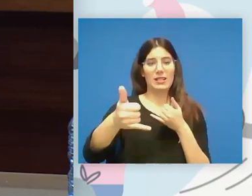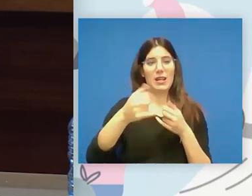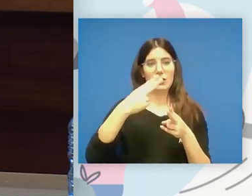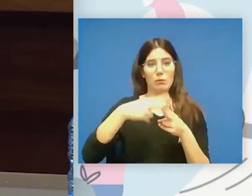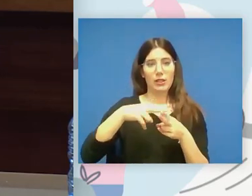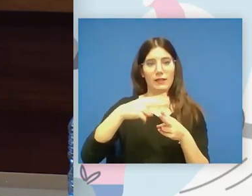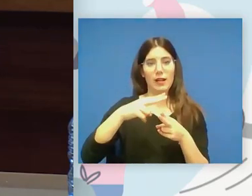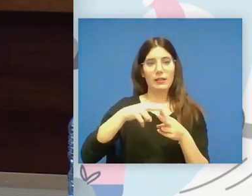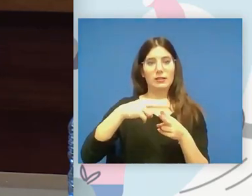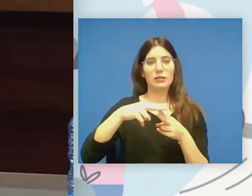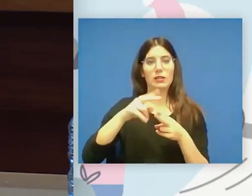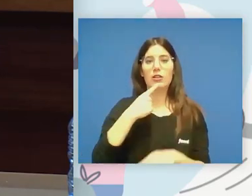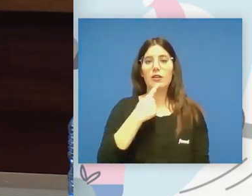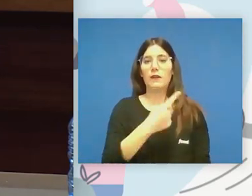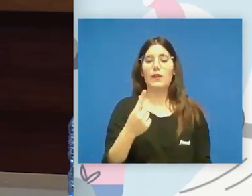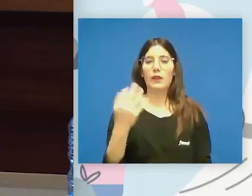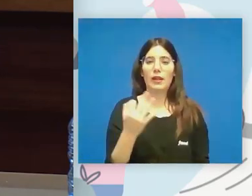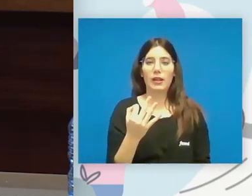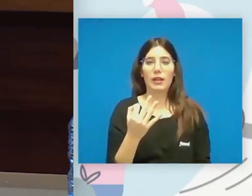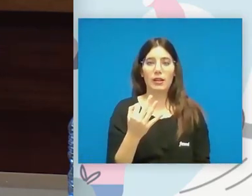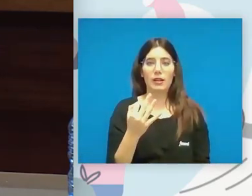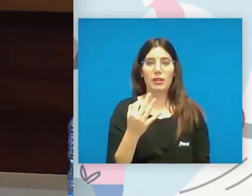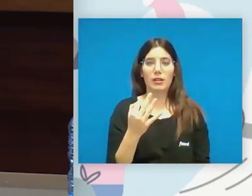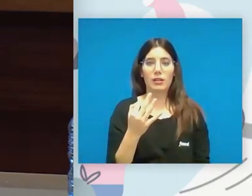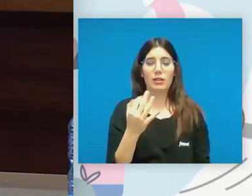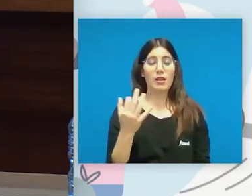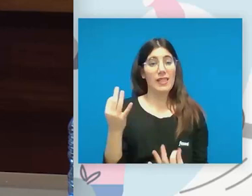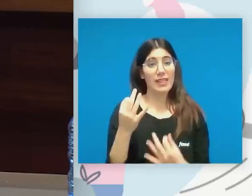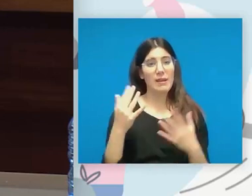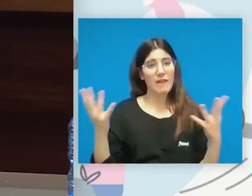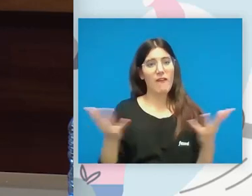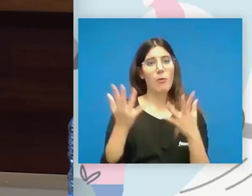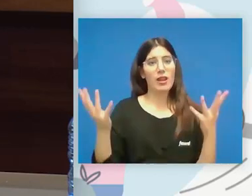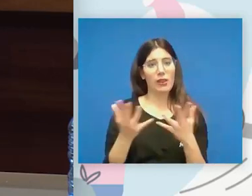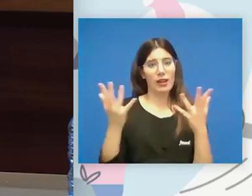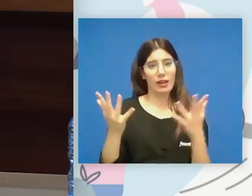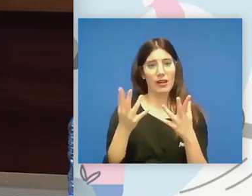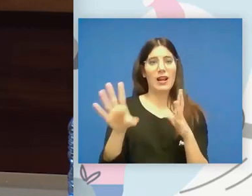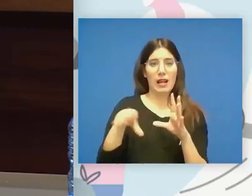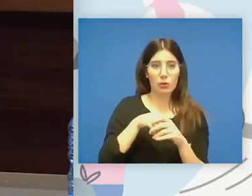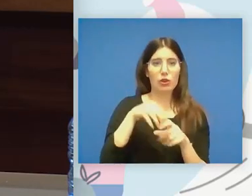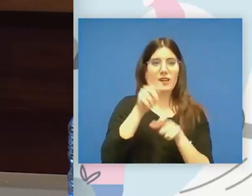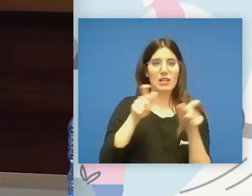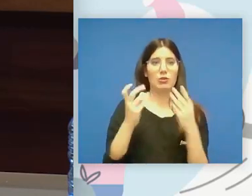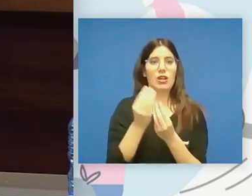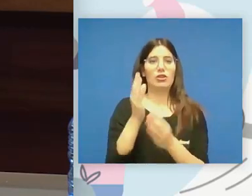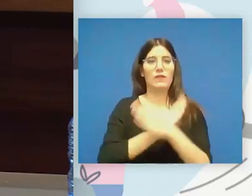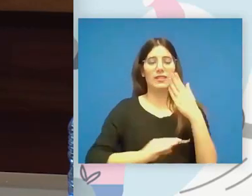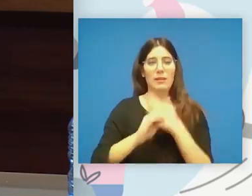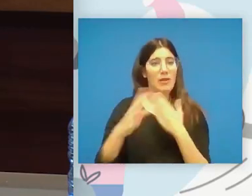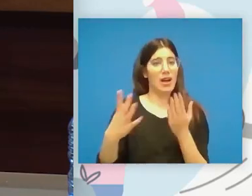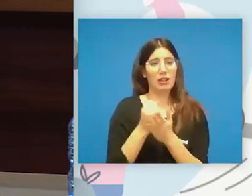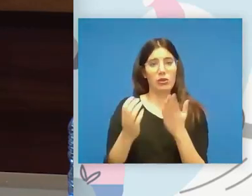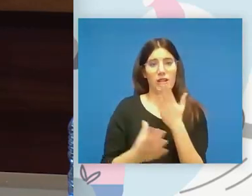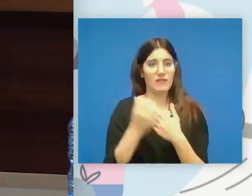lo que indican es que se ha de favorecer la inclusión de las personas con discapacidad en todas las federaciones sean o